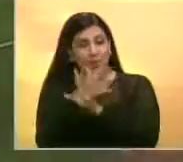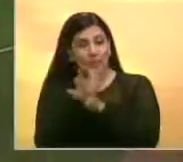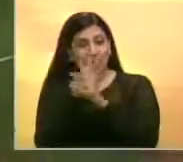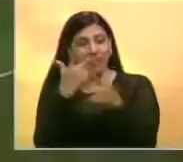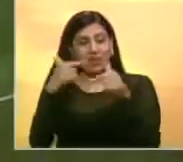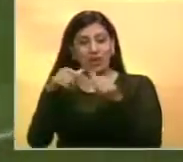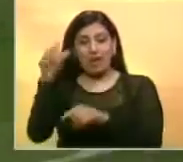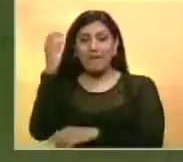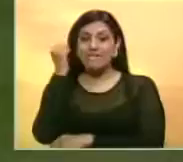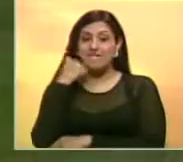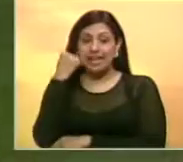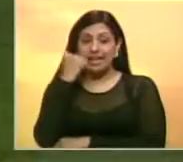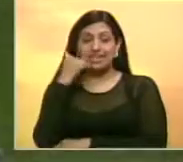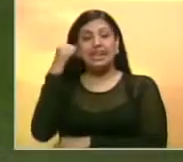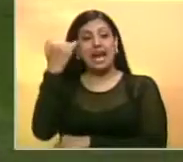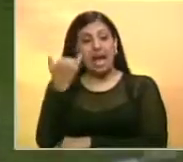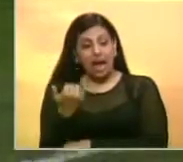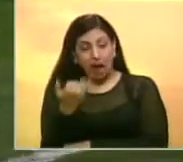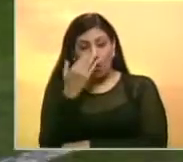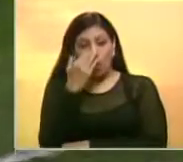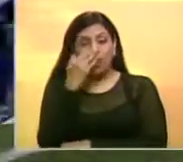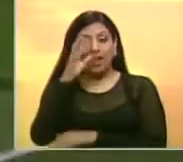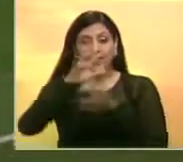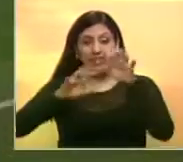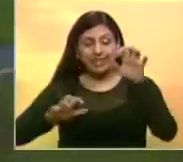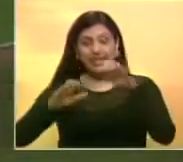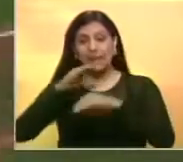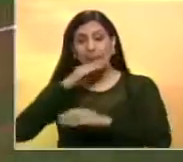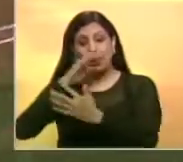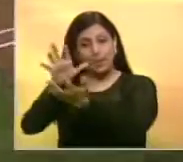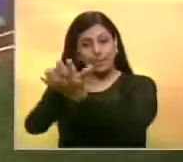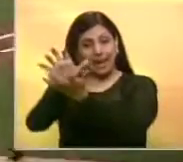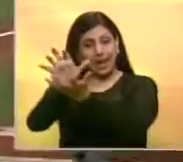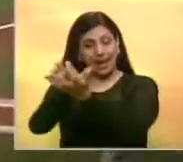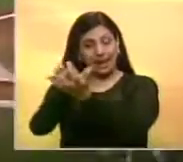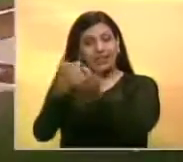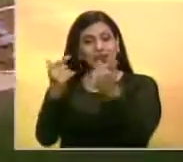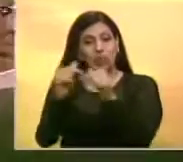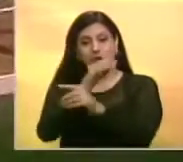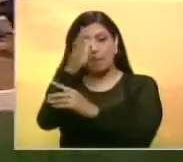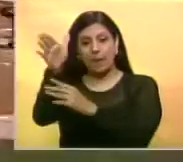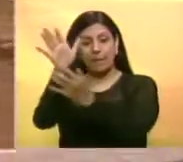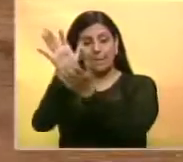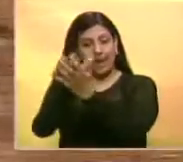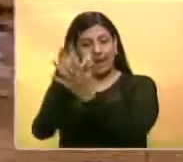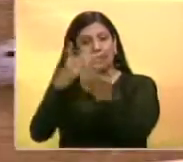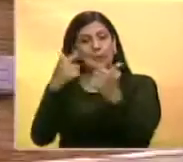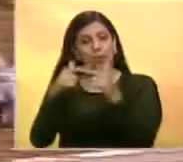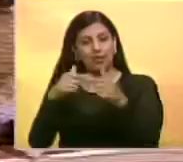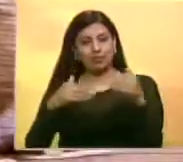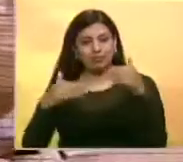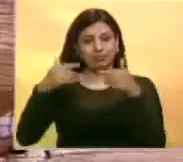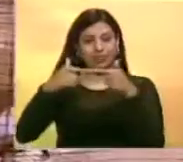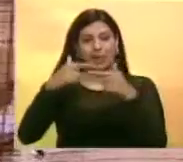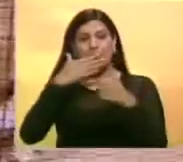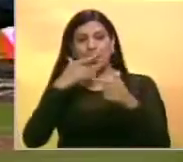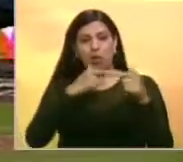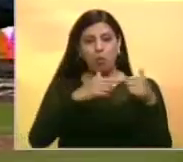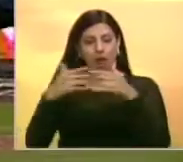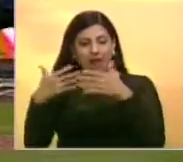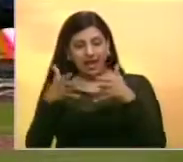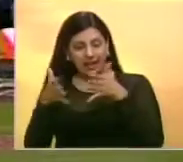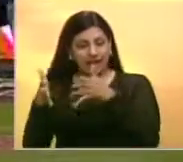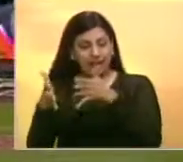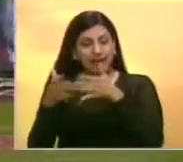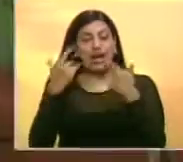disputados en Valencia En tanto la serie entre Tigres de Aragua y Bravos de Margarita se traslada a Por la Mar luego de dividir honores en la ciudad jardín de Venezuela